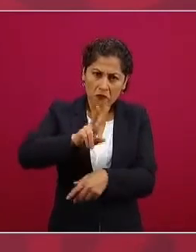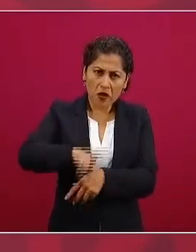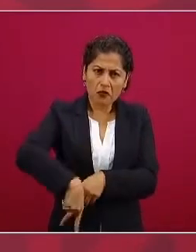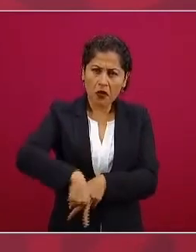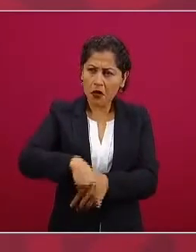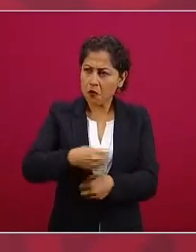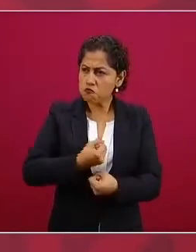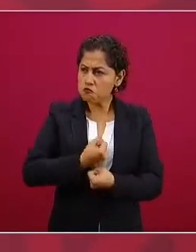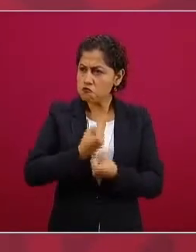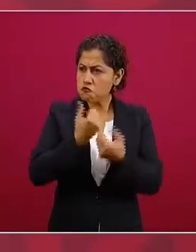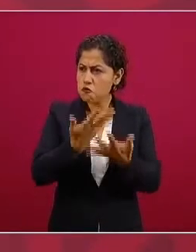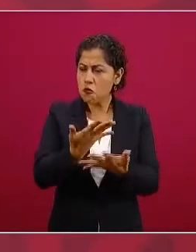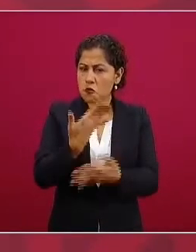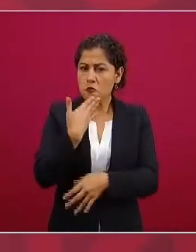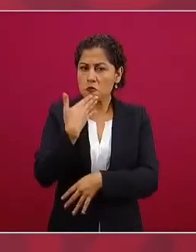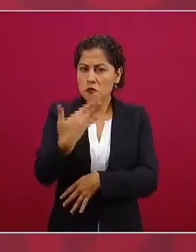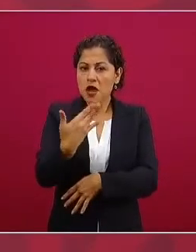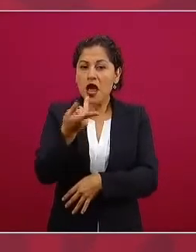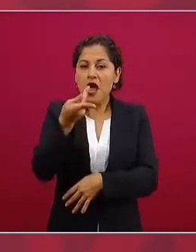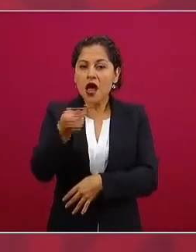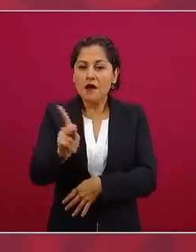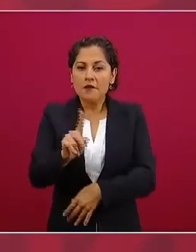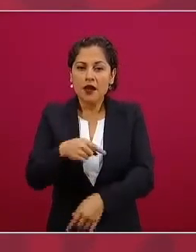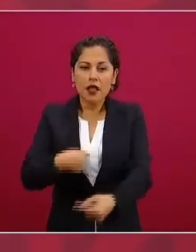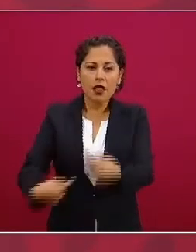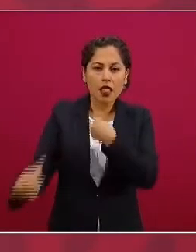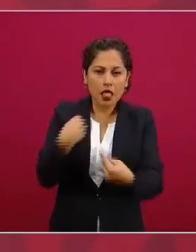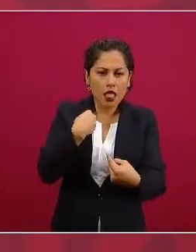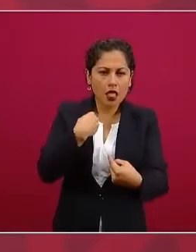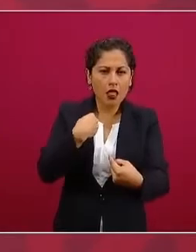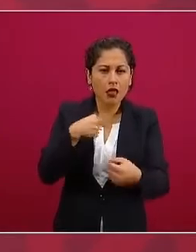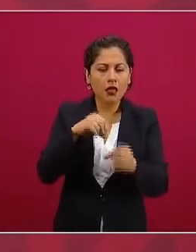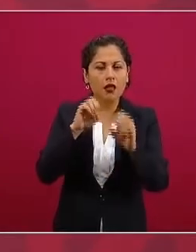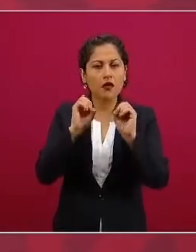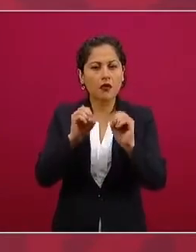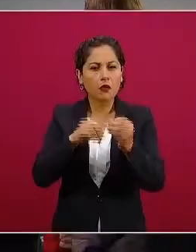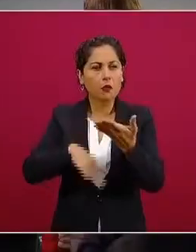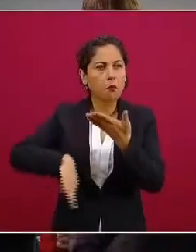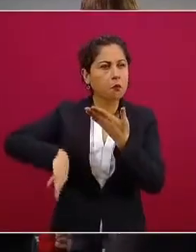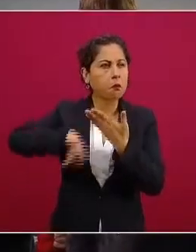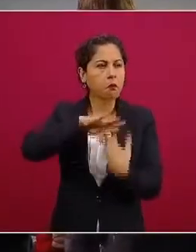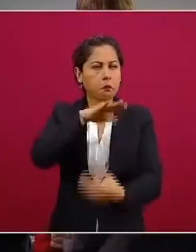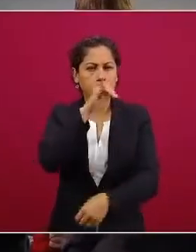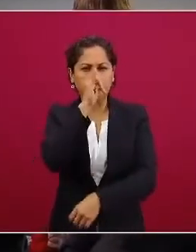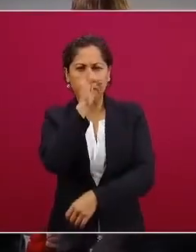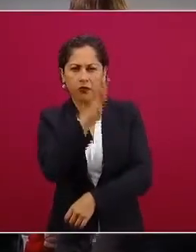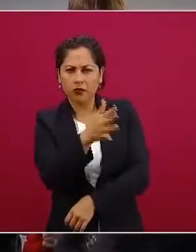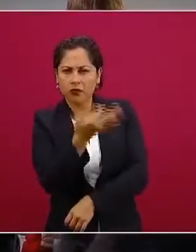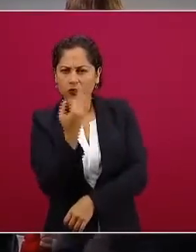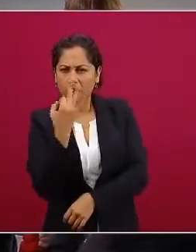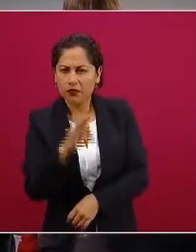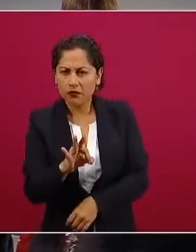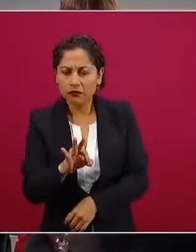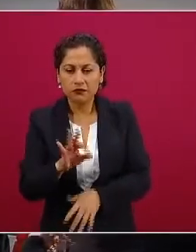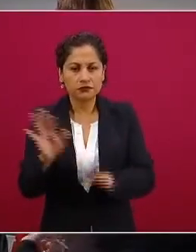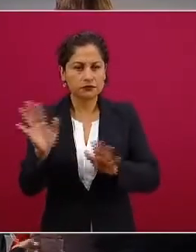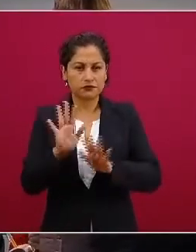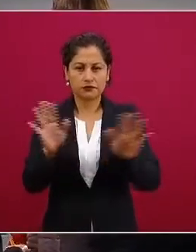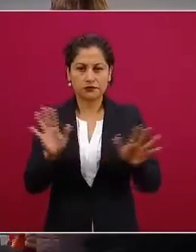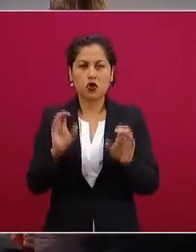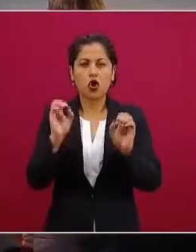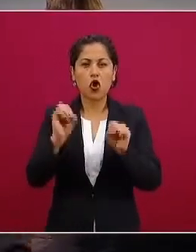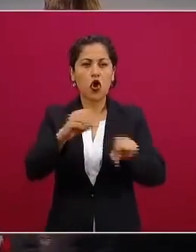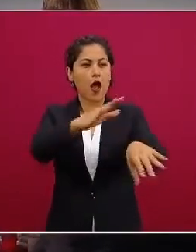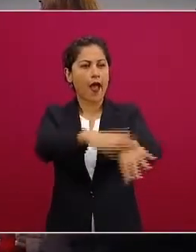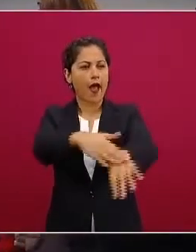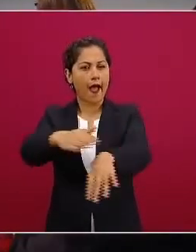pero que no haya insultos que no se apuesta a los linchamientos